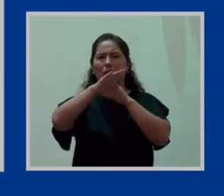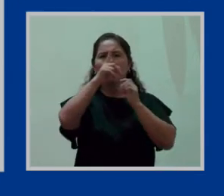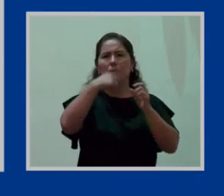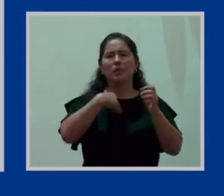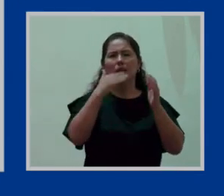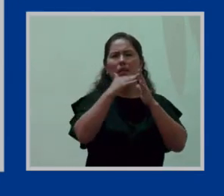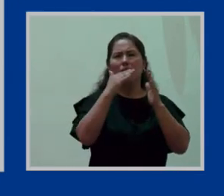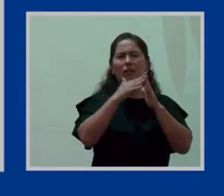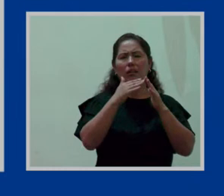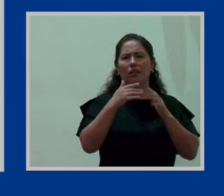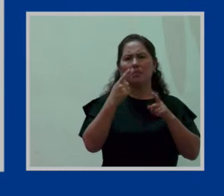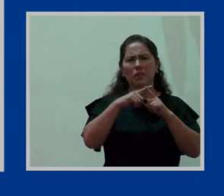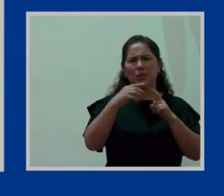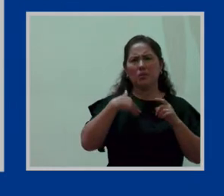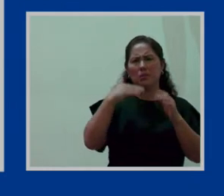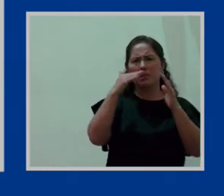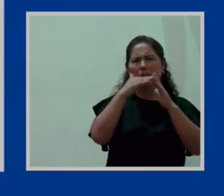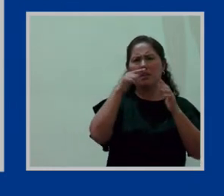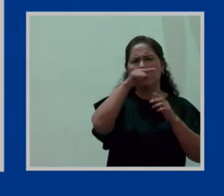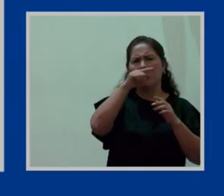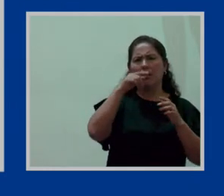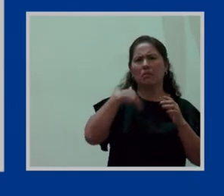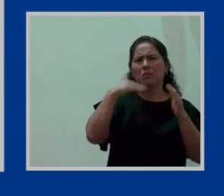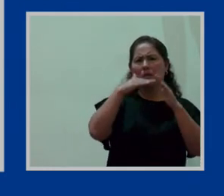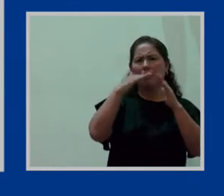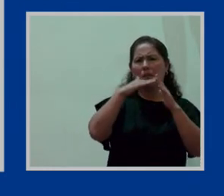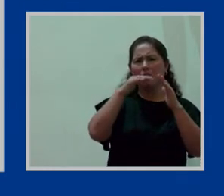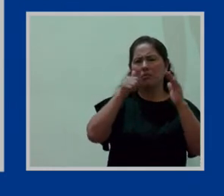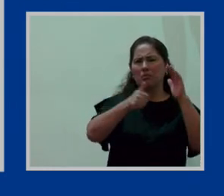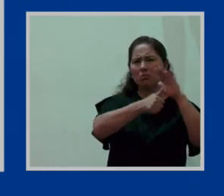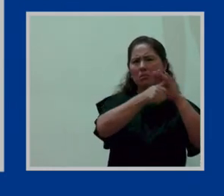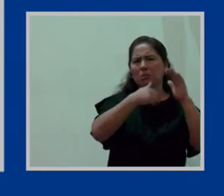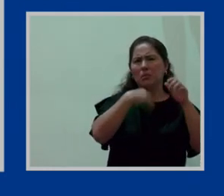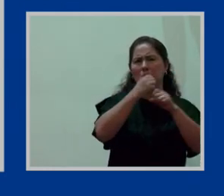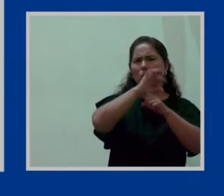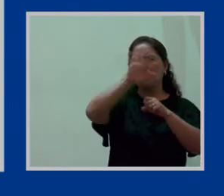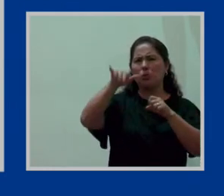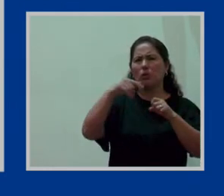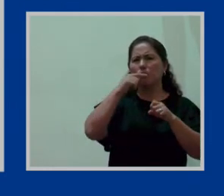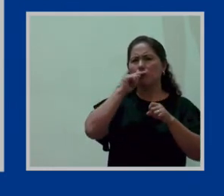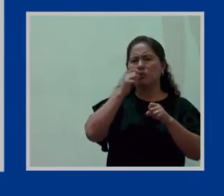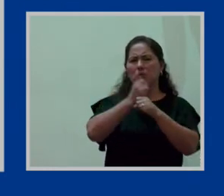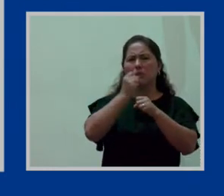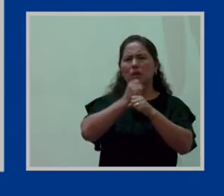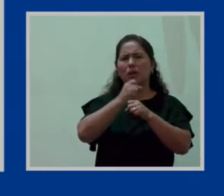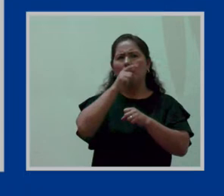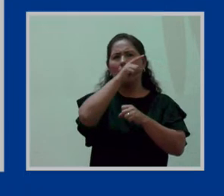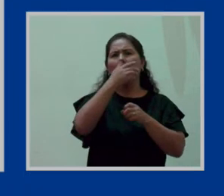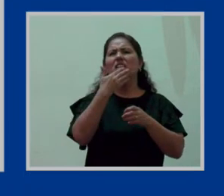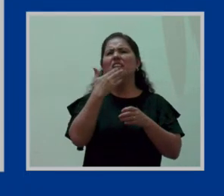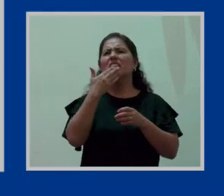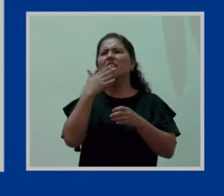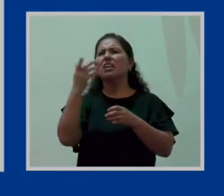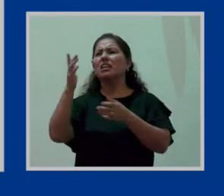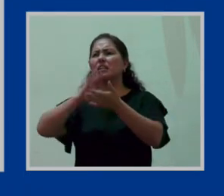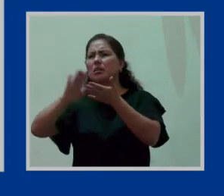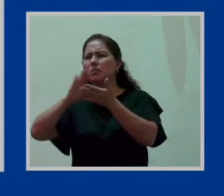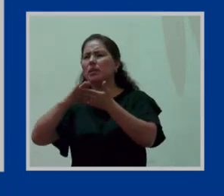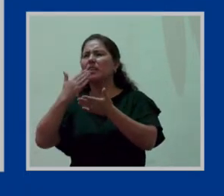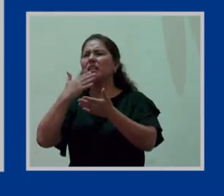parte o sea está en trabajo remoto todas mis trabajadoras están en trabajo remoto así y quién hace la limpieza quién hace la vigilancia